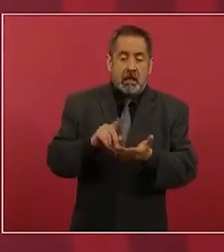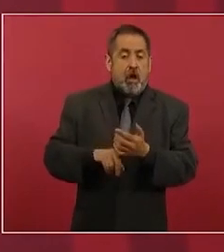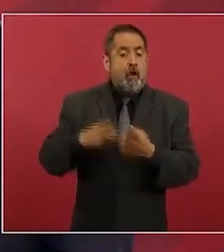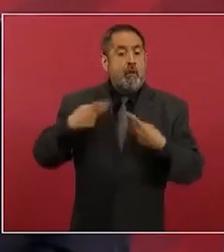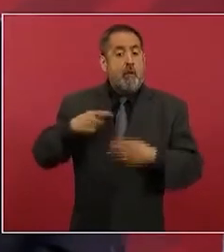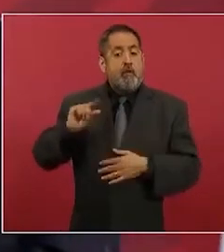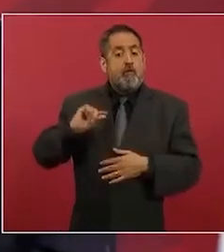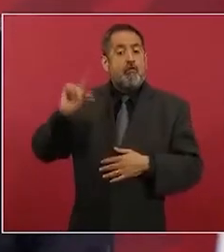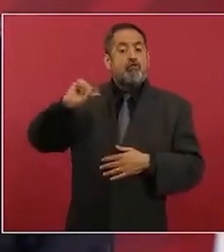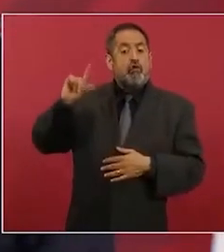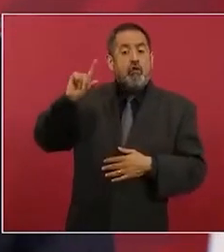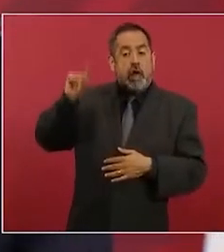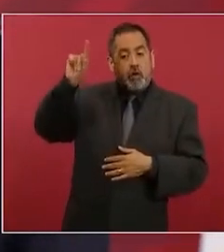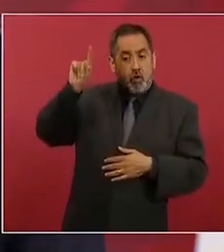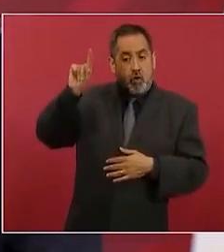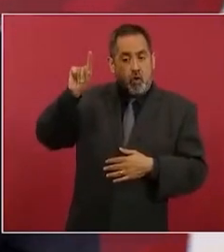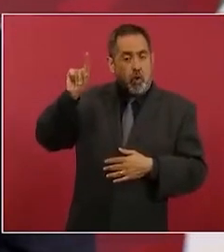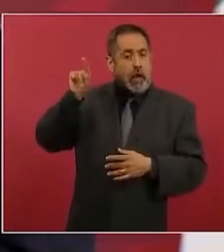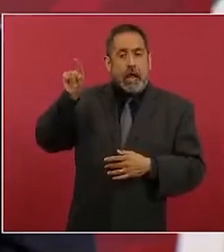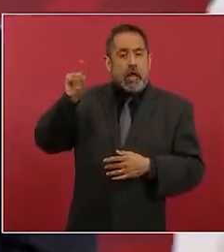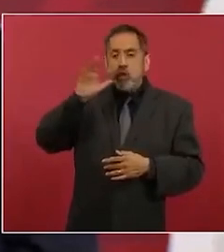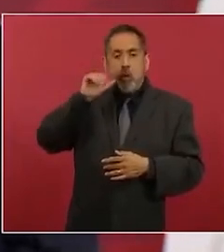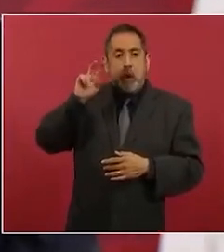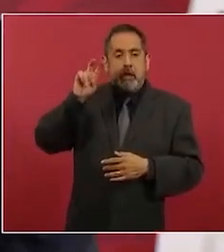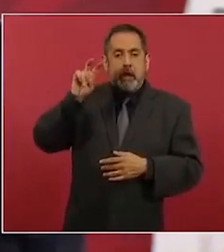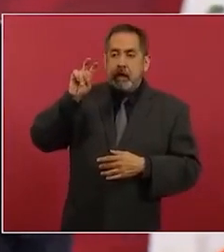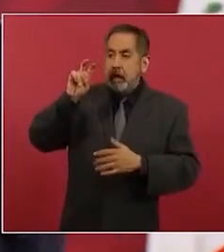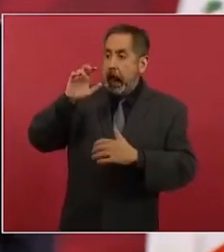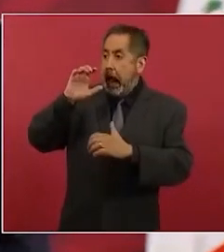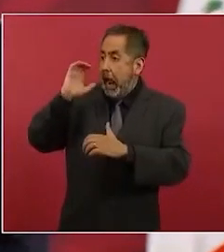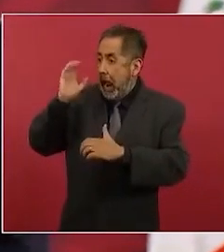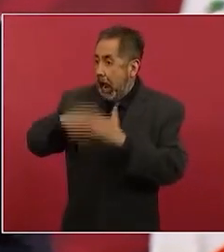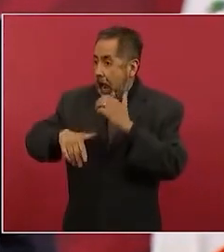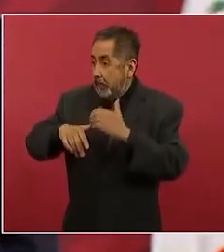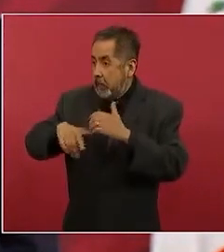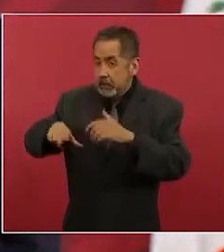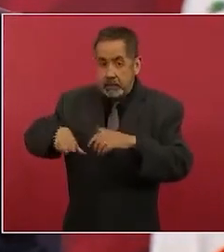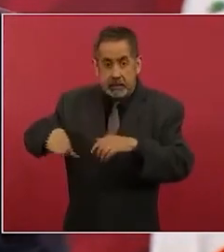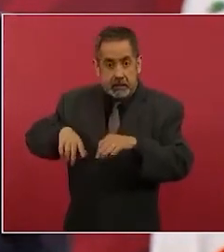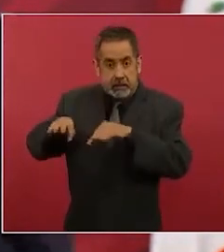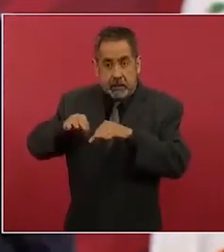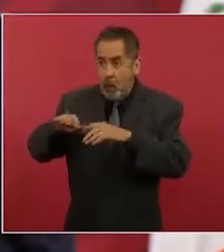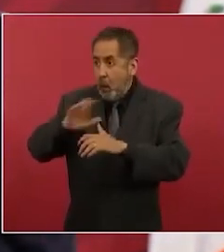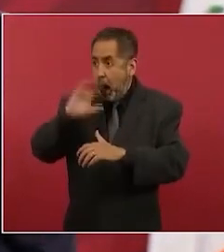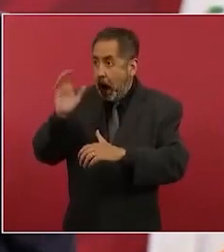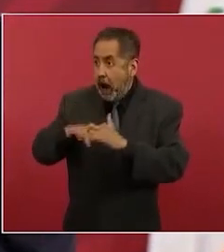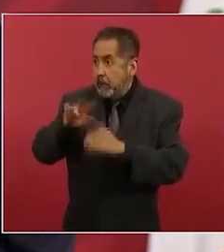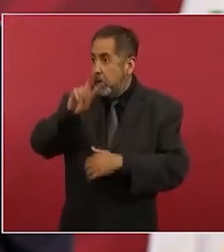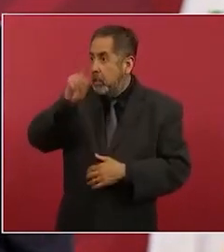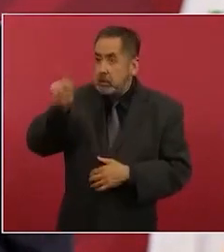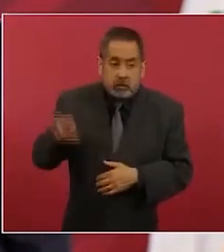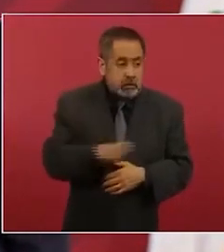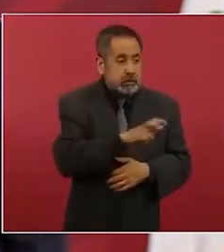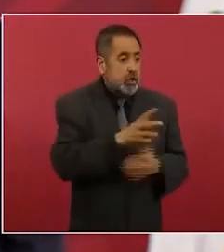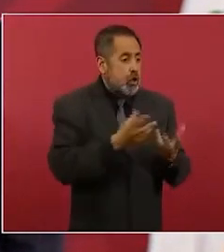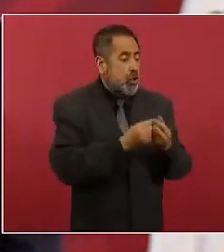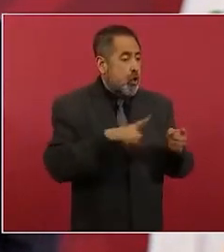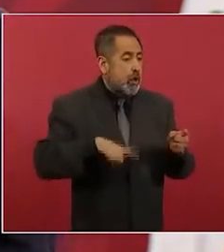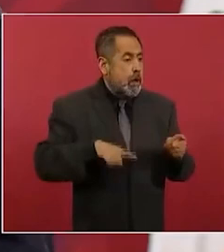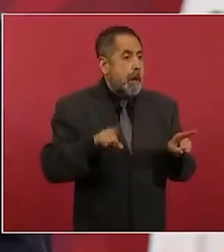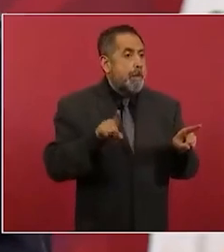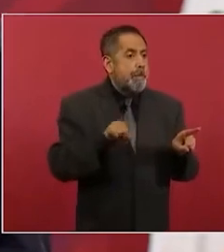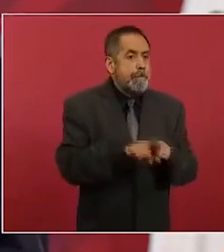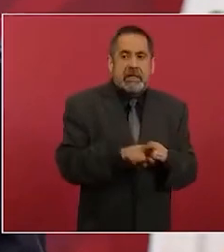alto funcionario público no podía después de dejar su empleo